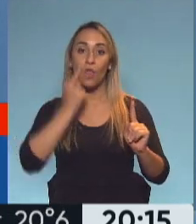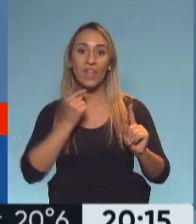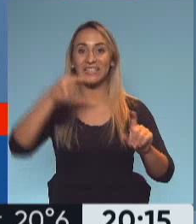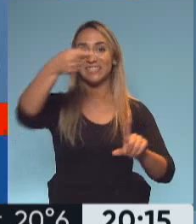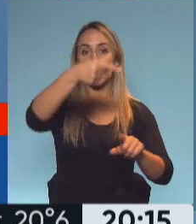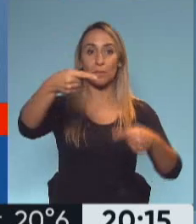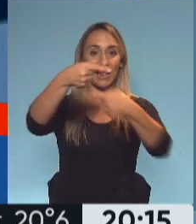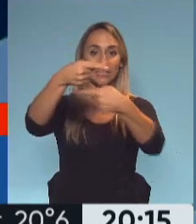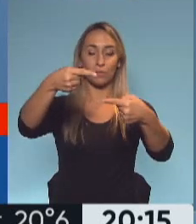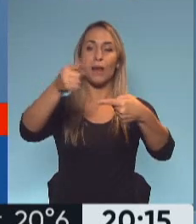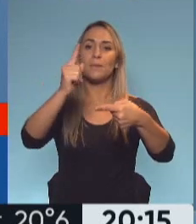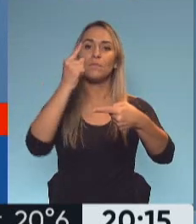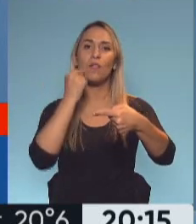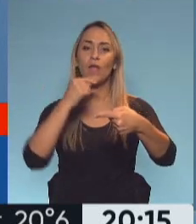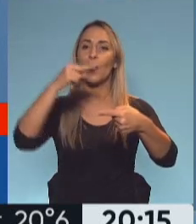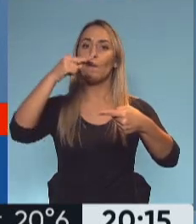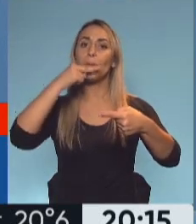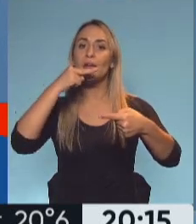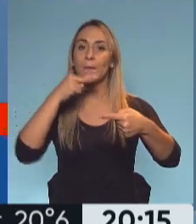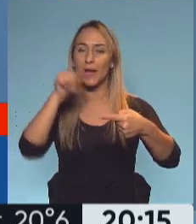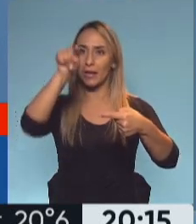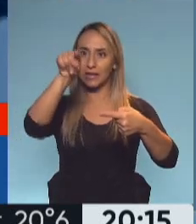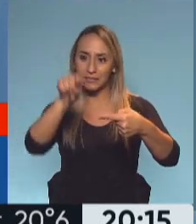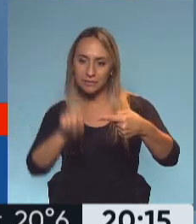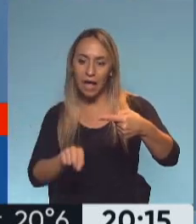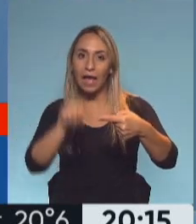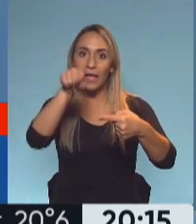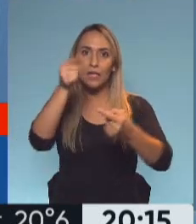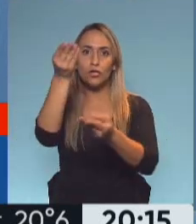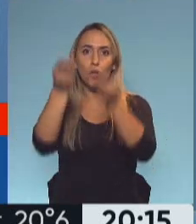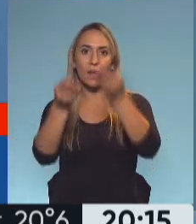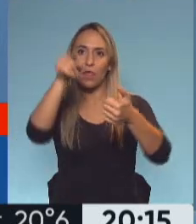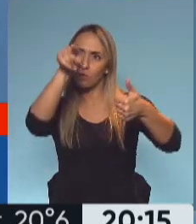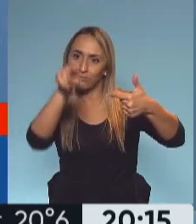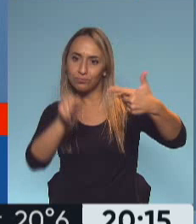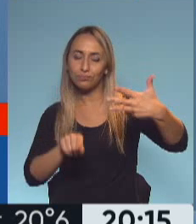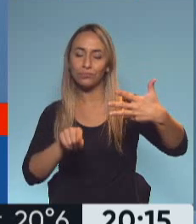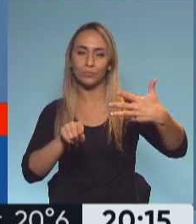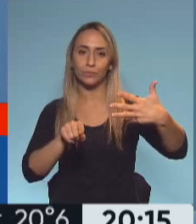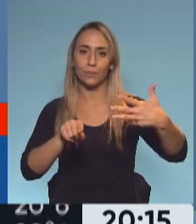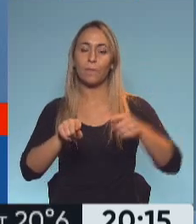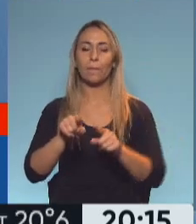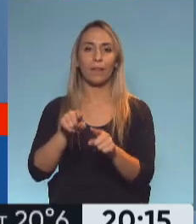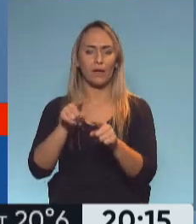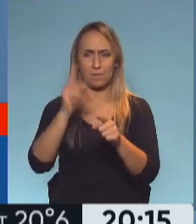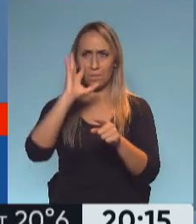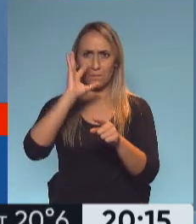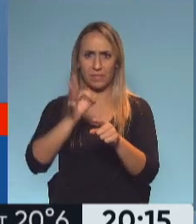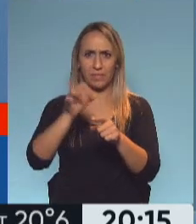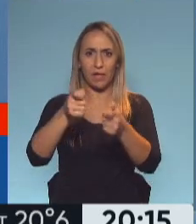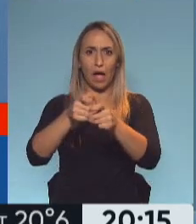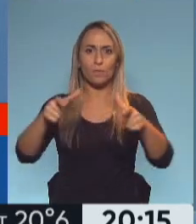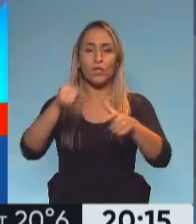la semana contra el mismo día de la... Un día de la semana contra el mismo día de la semana anterior. Ahí tuvimos un aumento de más del